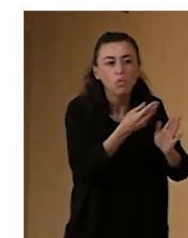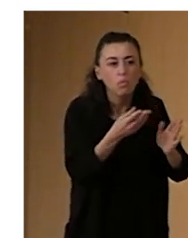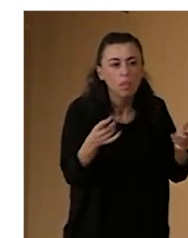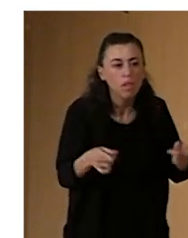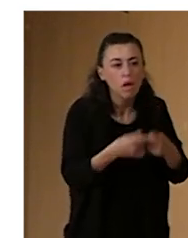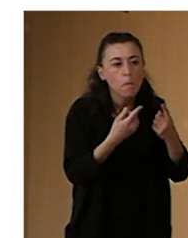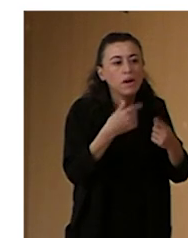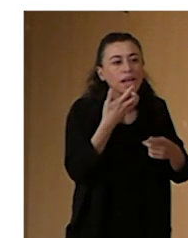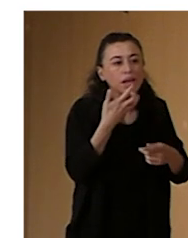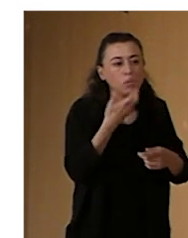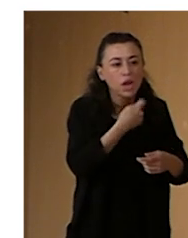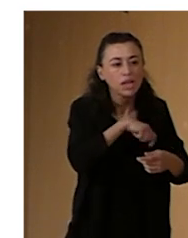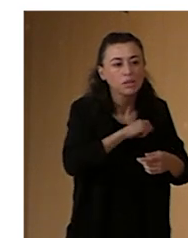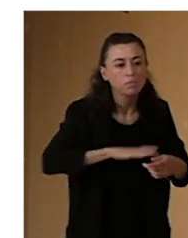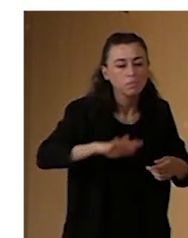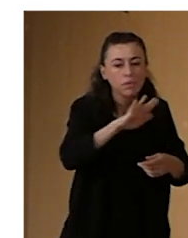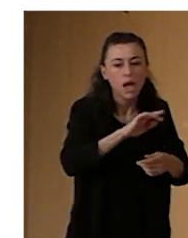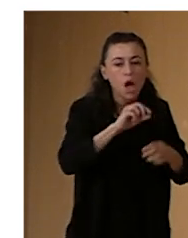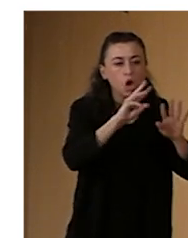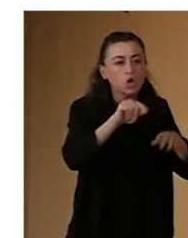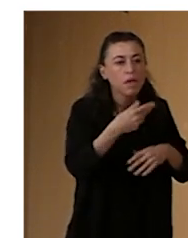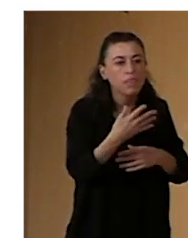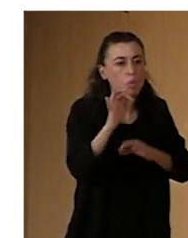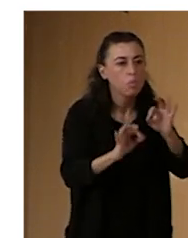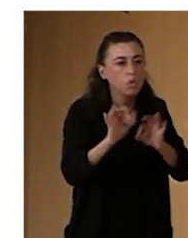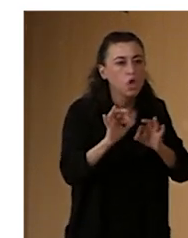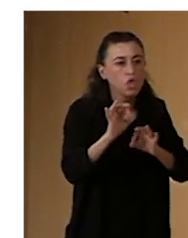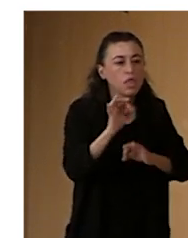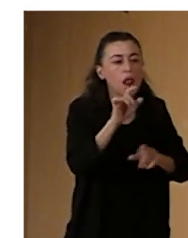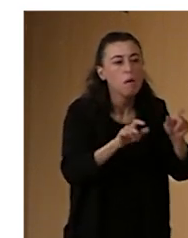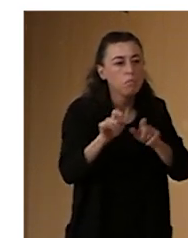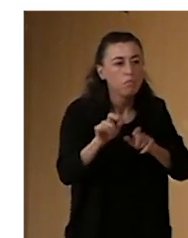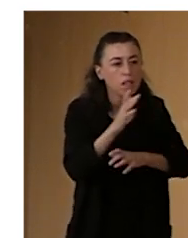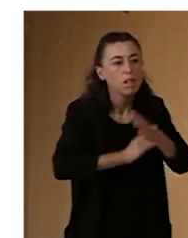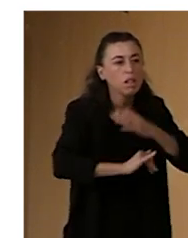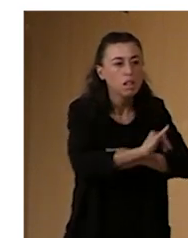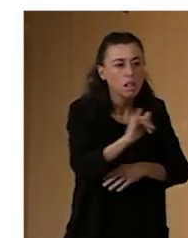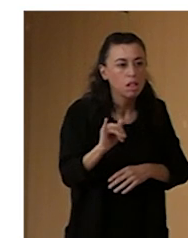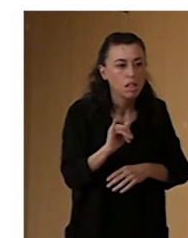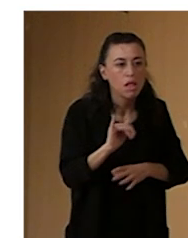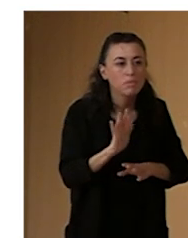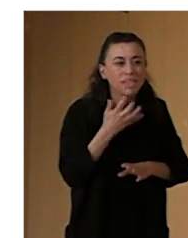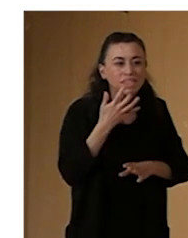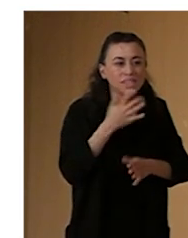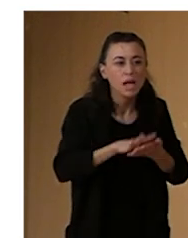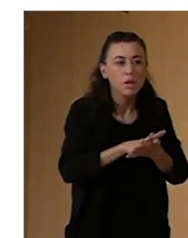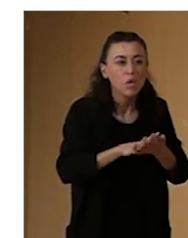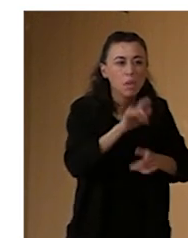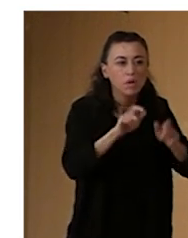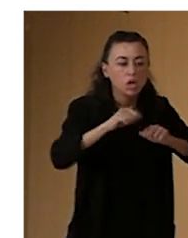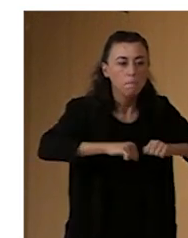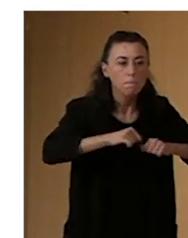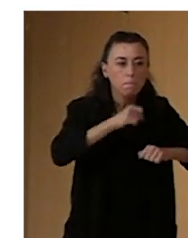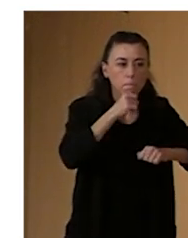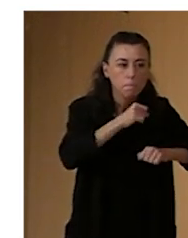,5% de la población tiene algún tipo de discapacidad y si hablamos de personas mayores, pues son cerca de 10